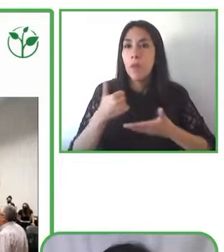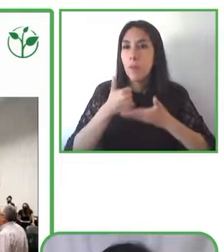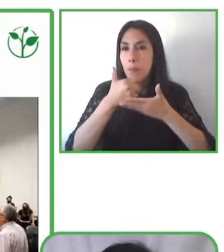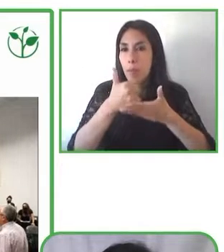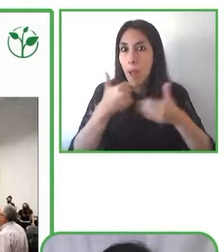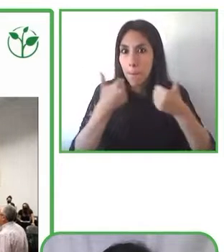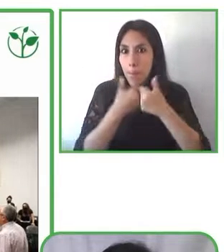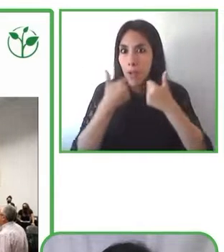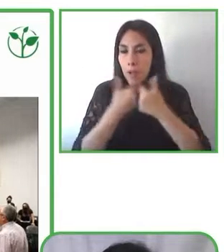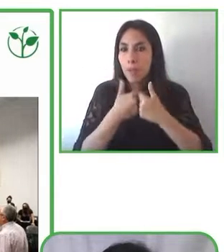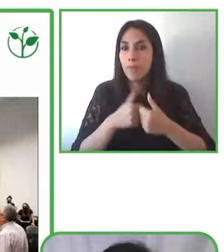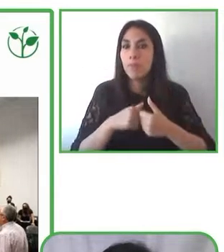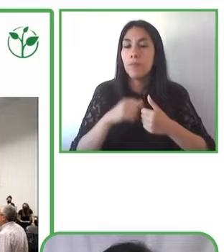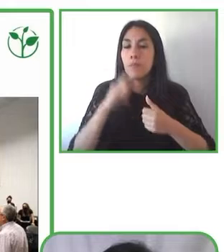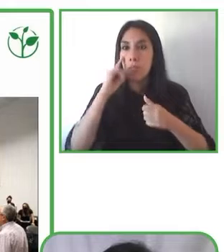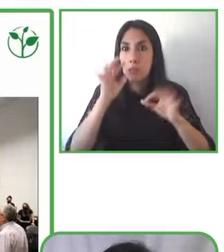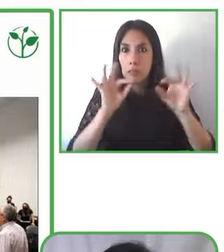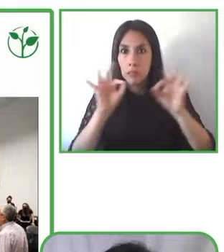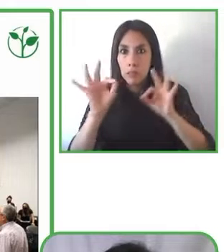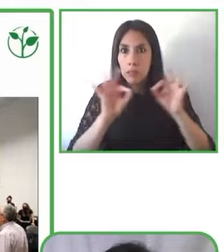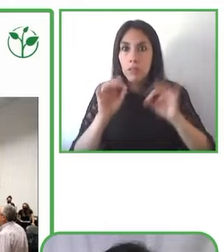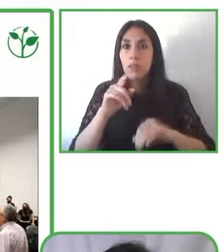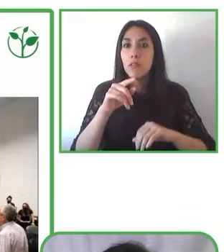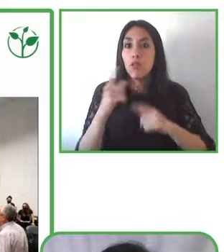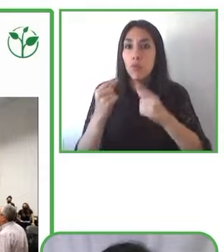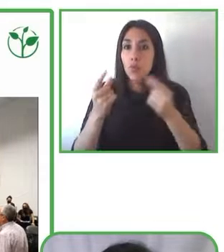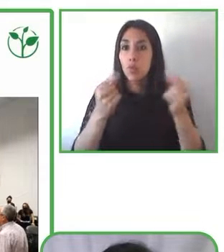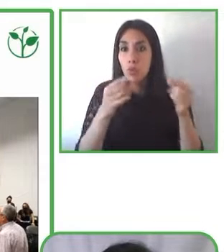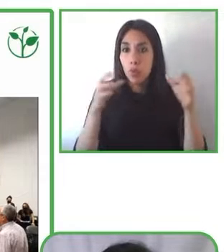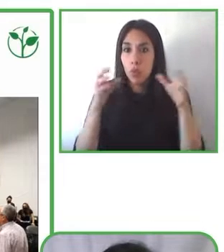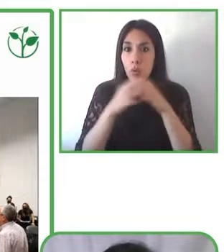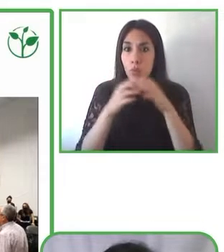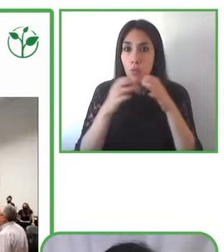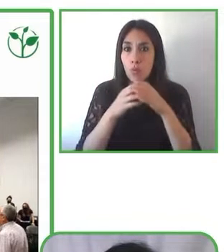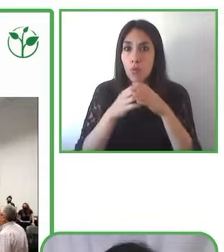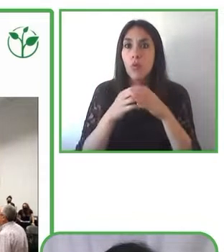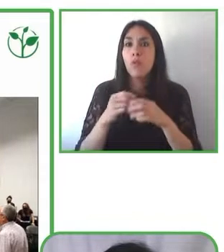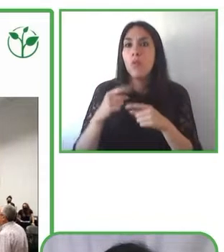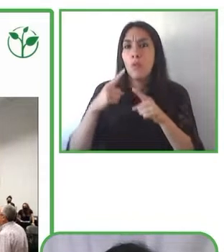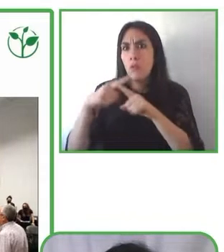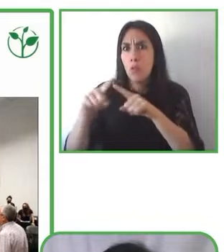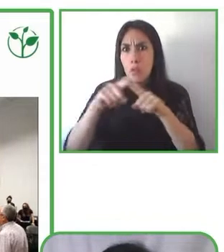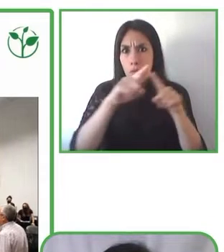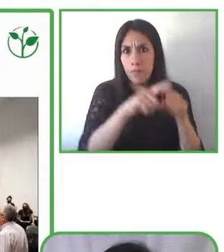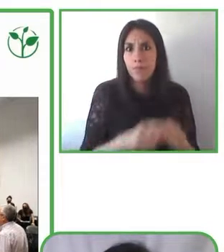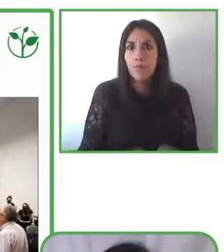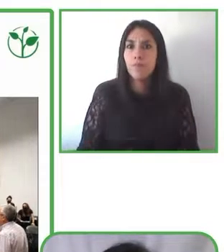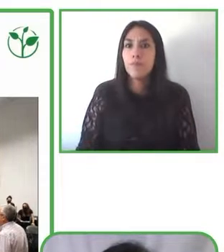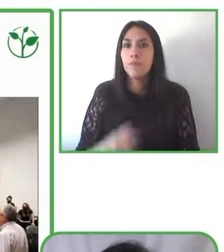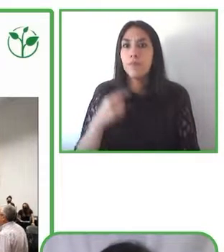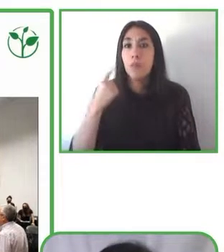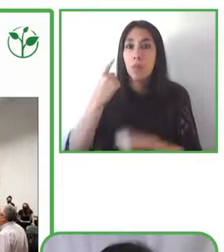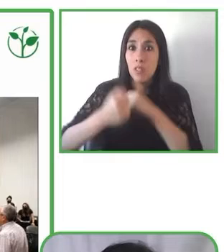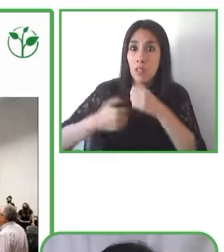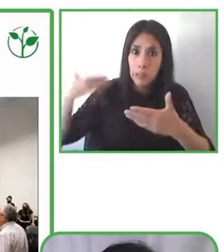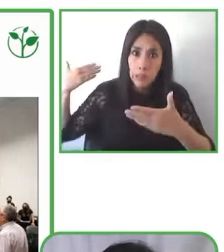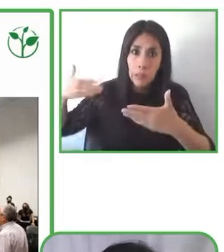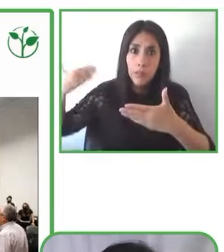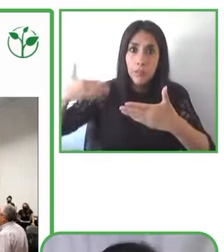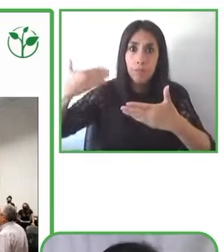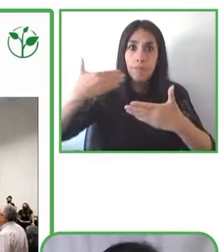idóneo y capacitado en esta temática que año a año imparte estos conocimientos generando específicamente proyectos